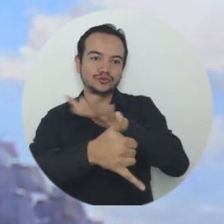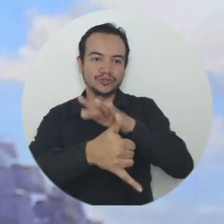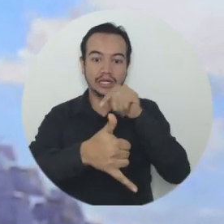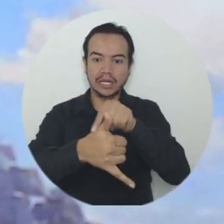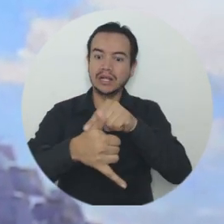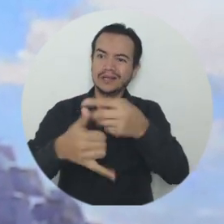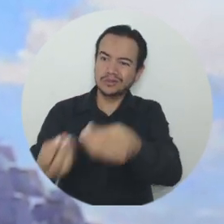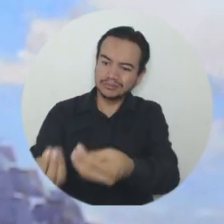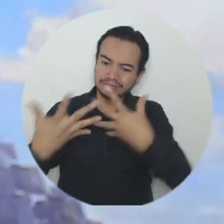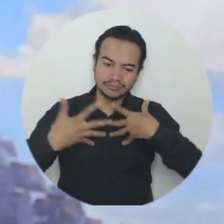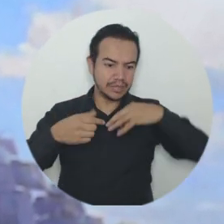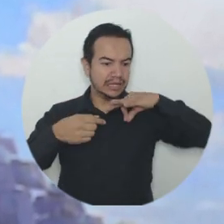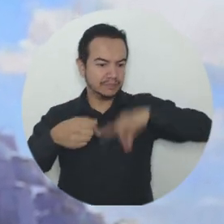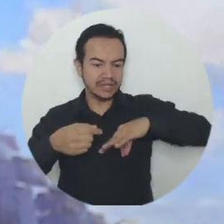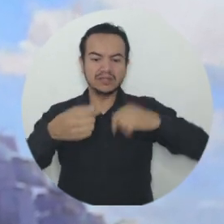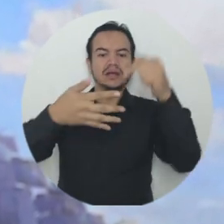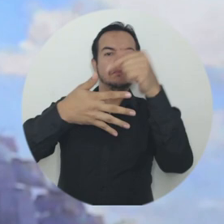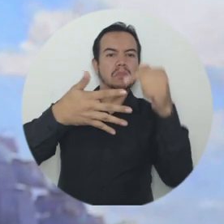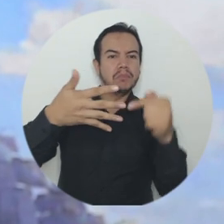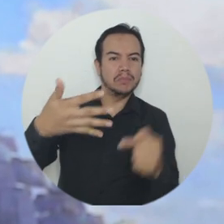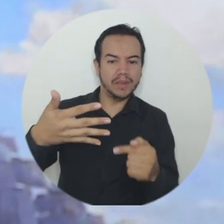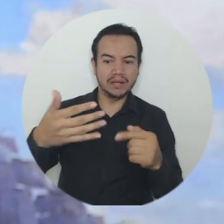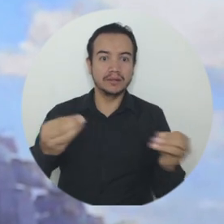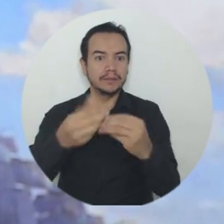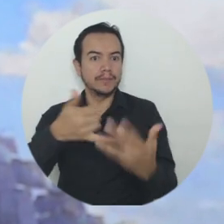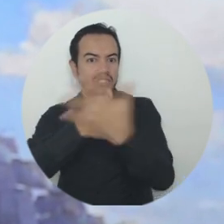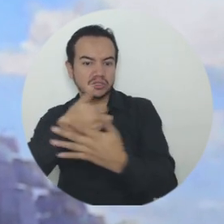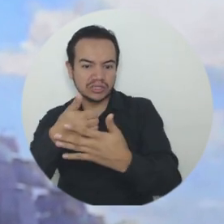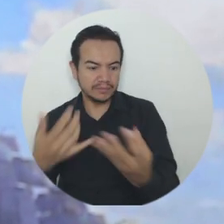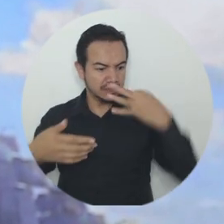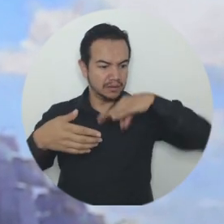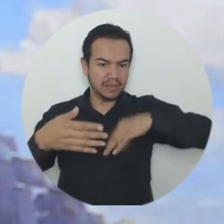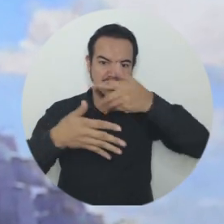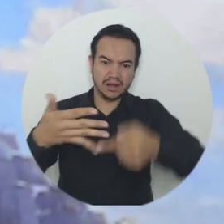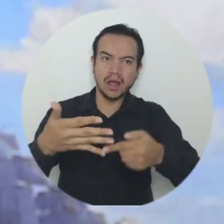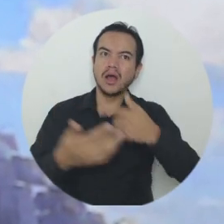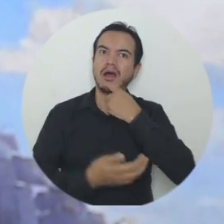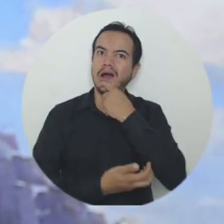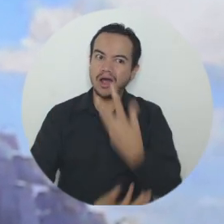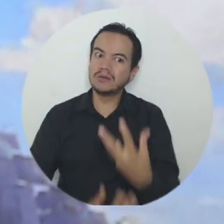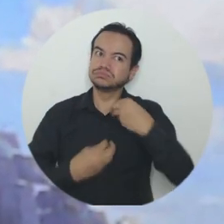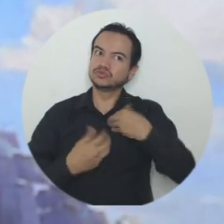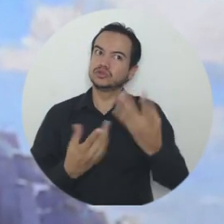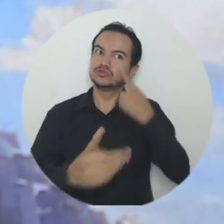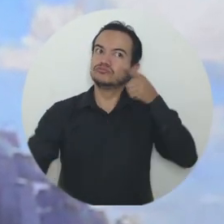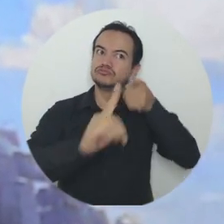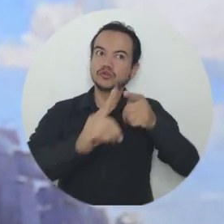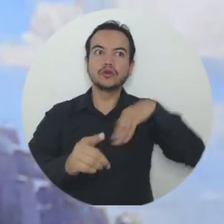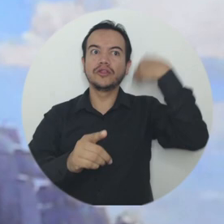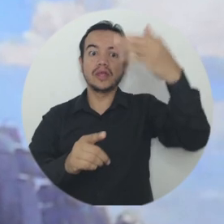Caribe. Entonces, todos estos beneficios que tiene nuestro departamento y nuestro país, cómo podemos aprovecharlos para que a futuro